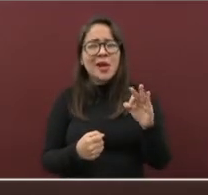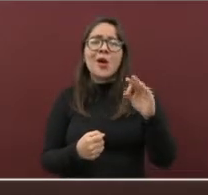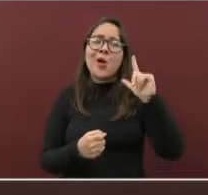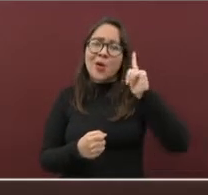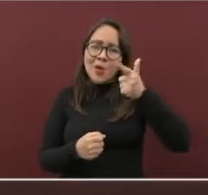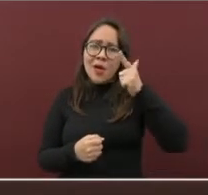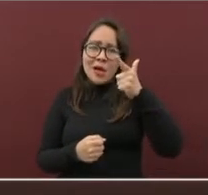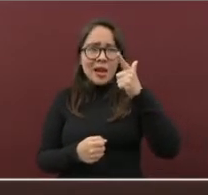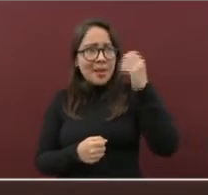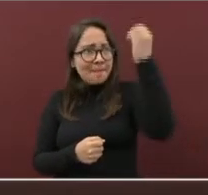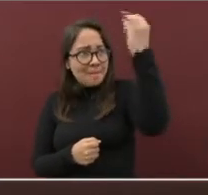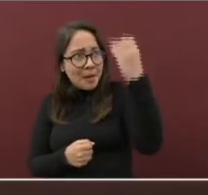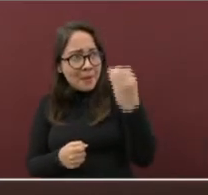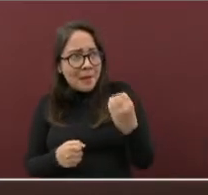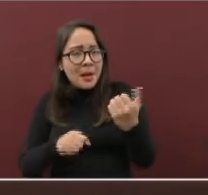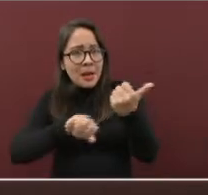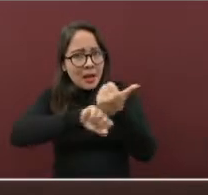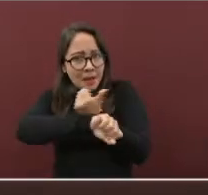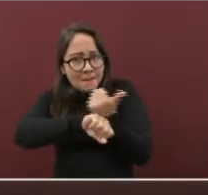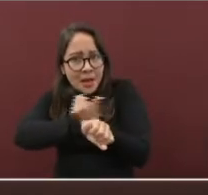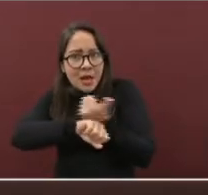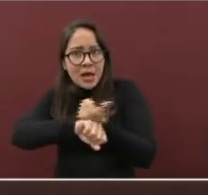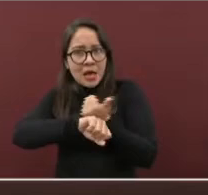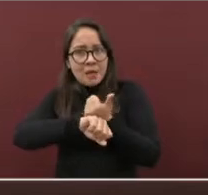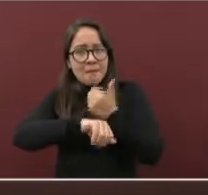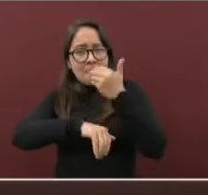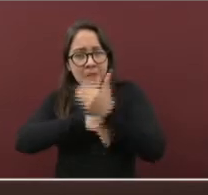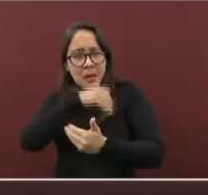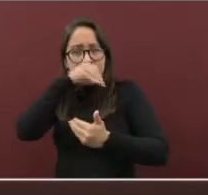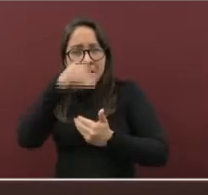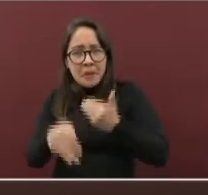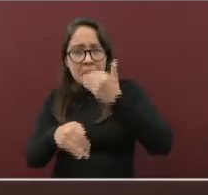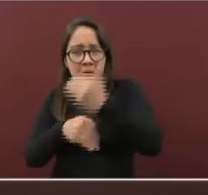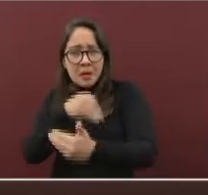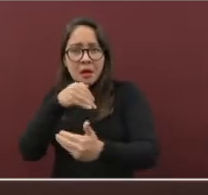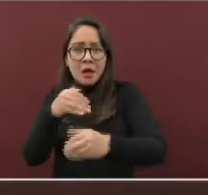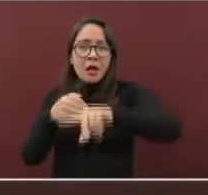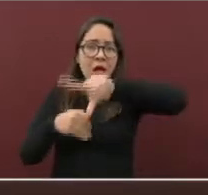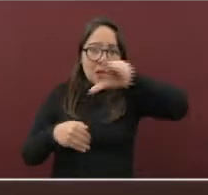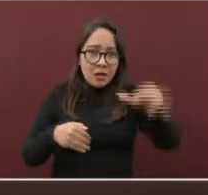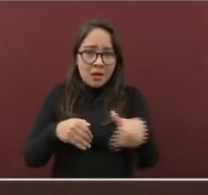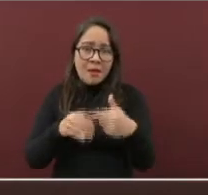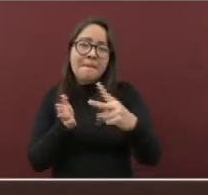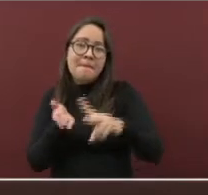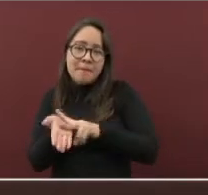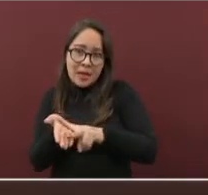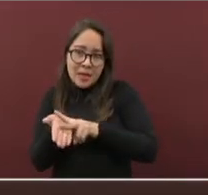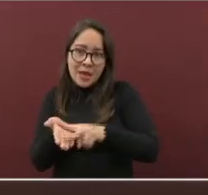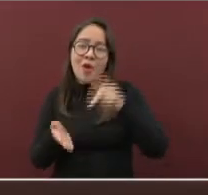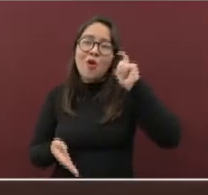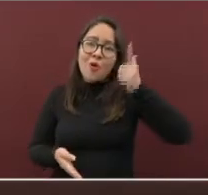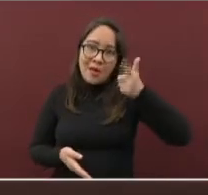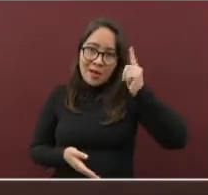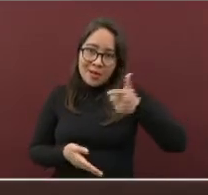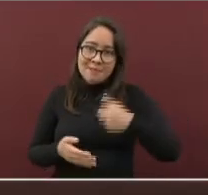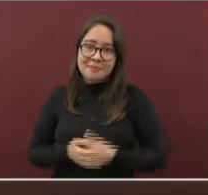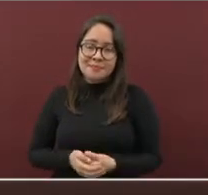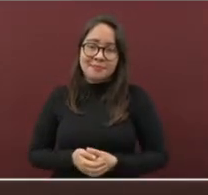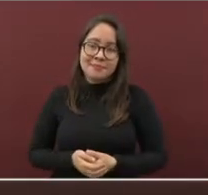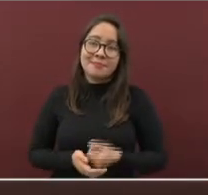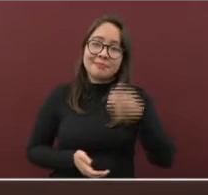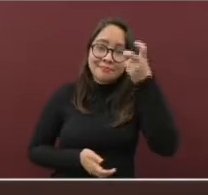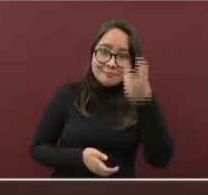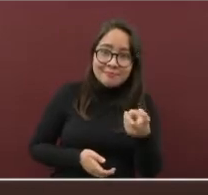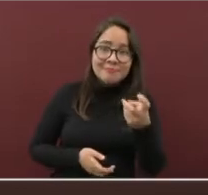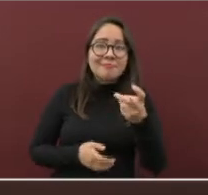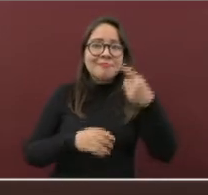al amarillo y trabajando juntos, en colectivo, después al verde. Esto es para proteger